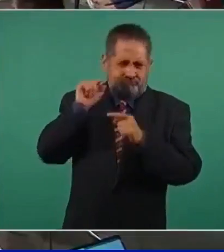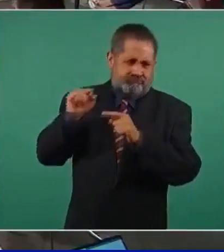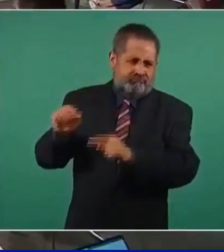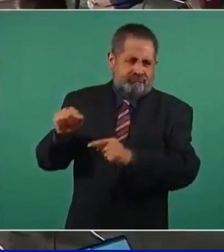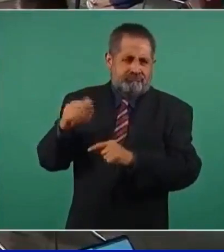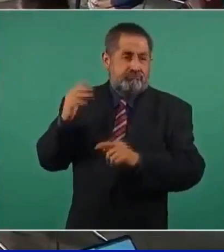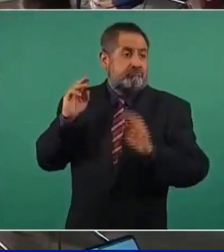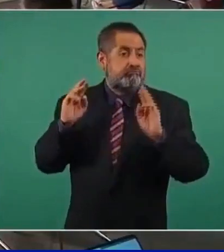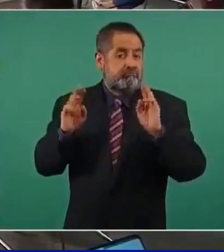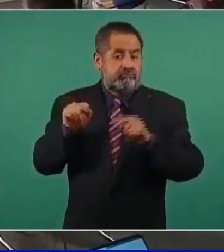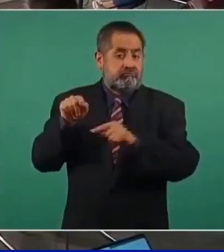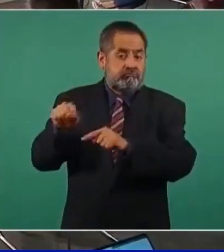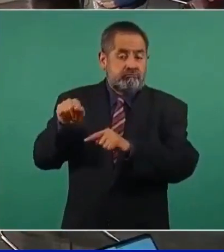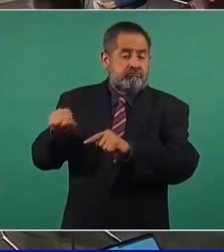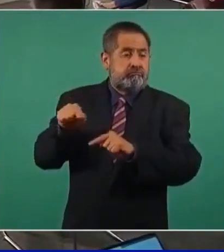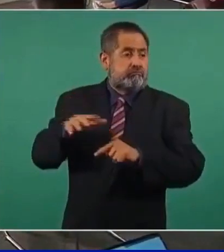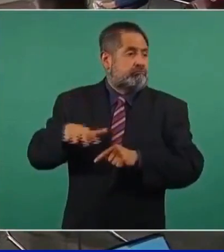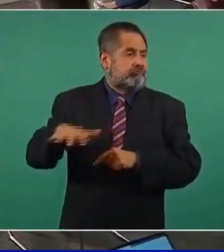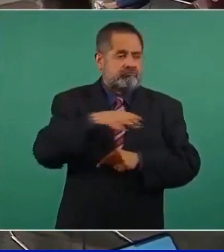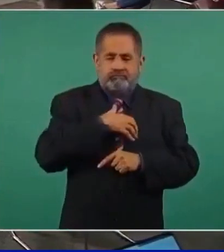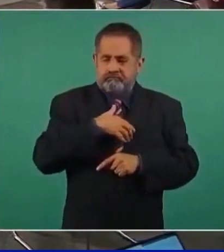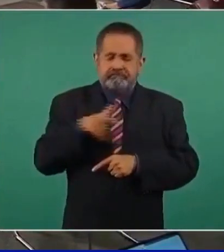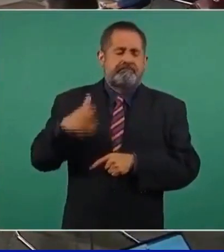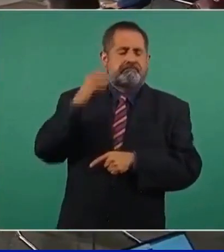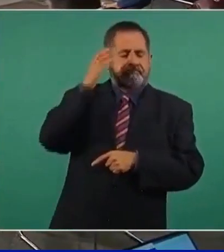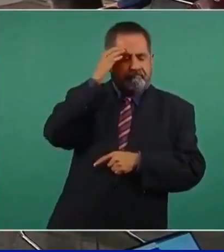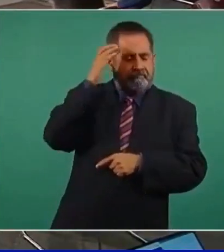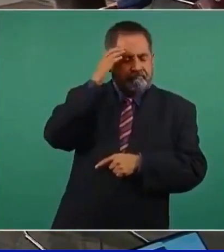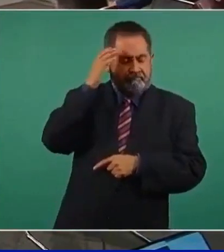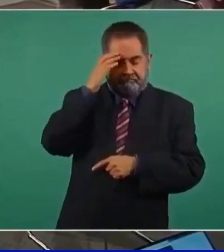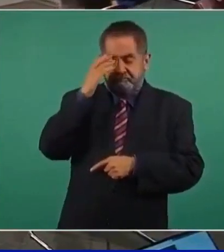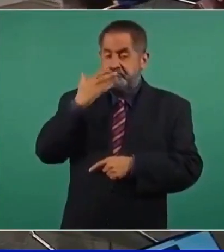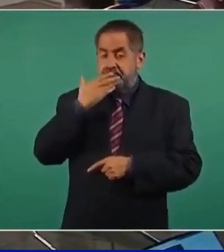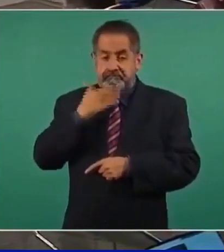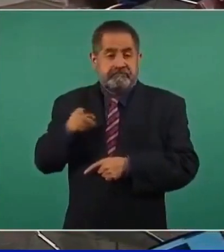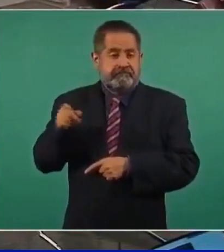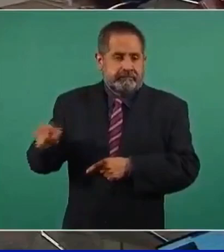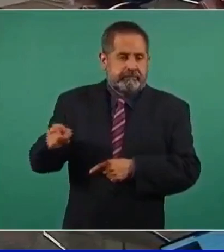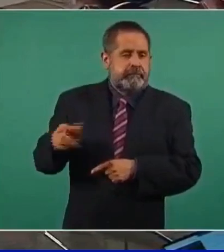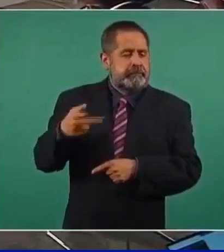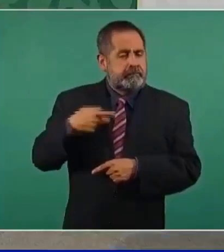el mundo de las finanzas, es una gente seria,